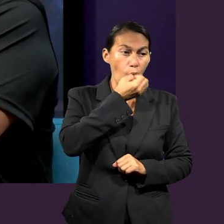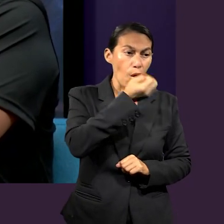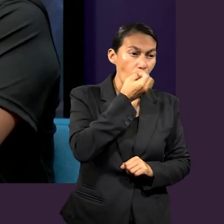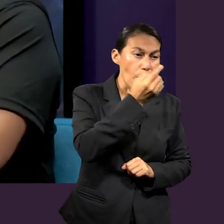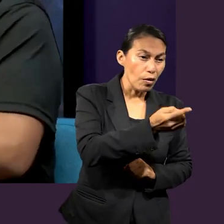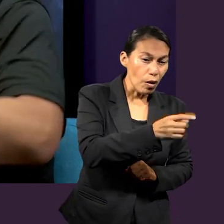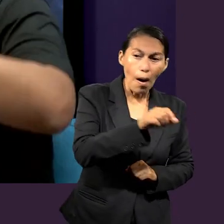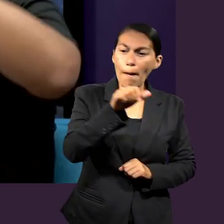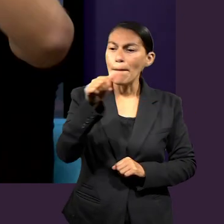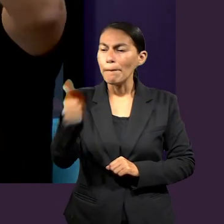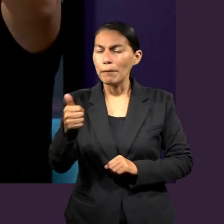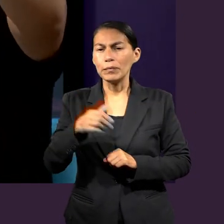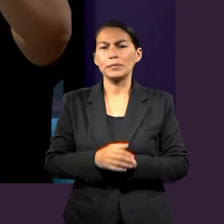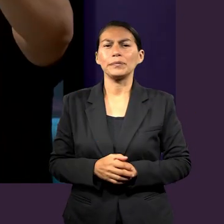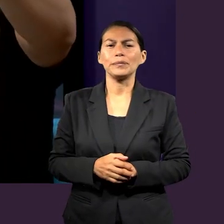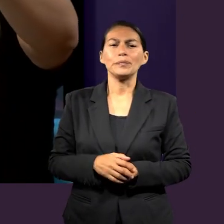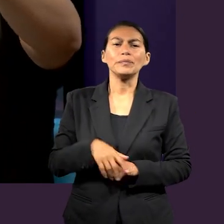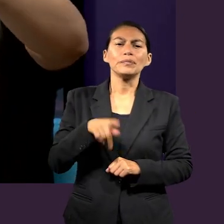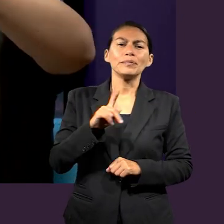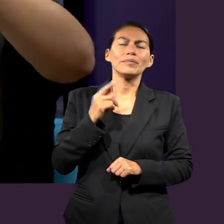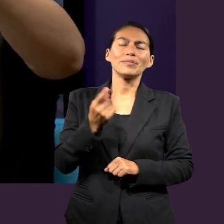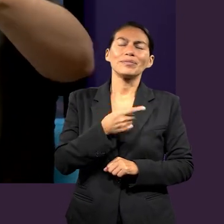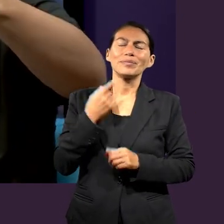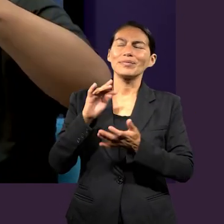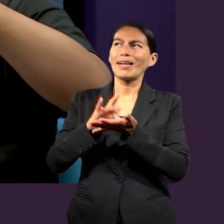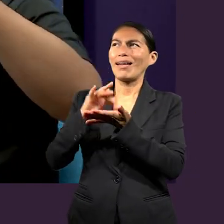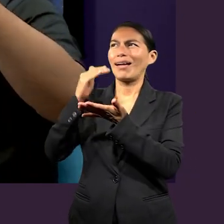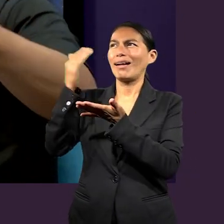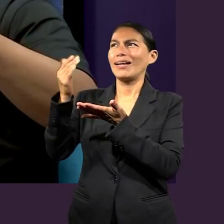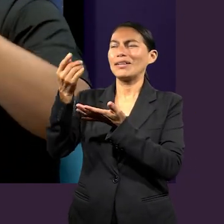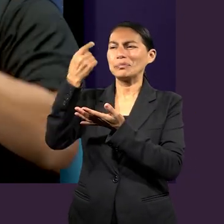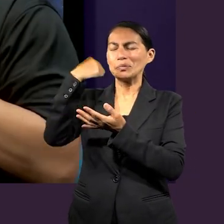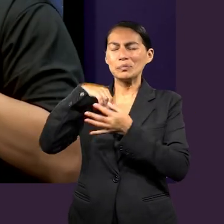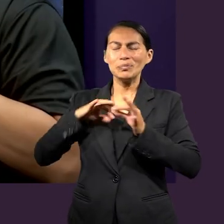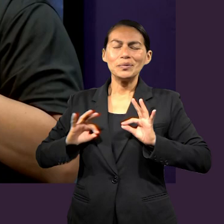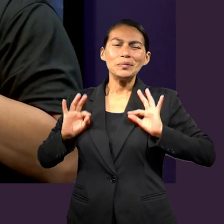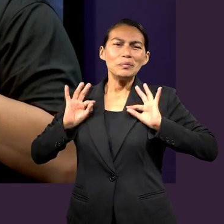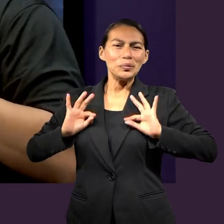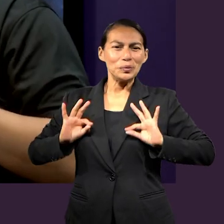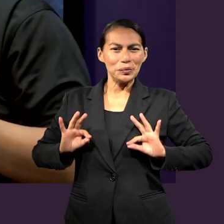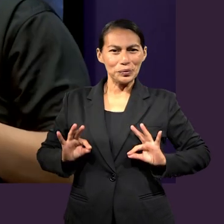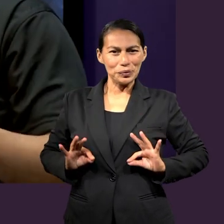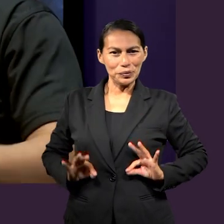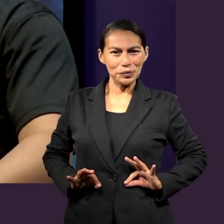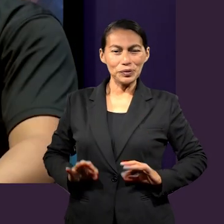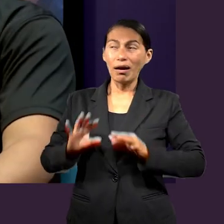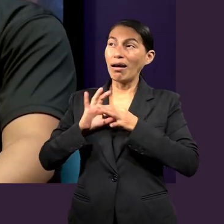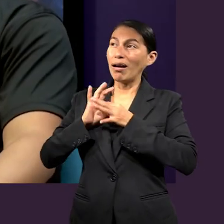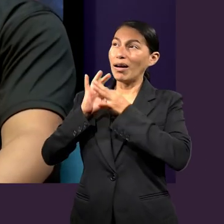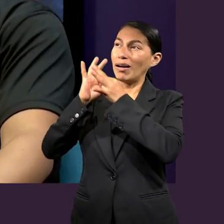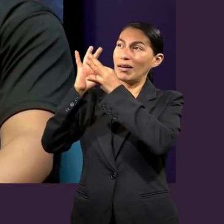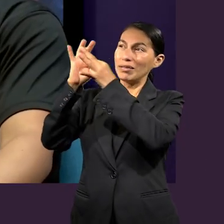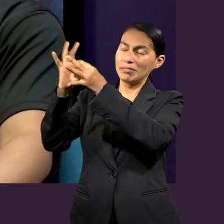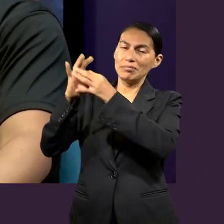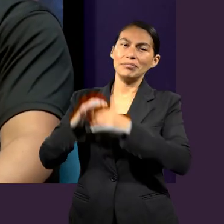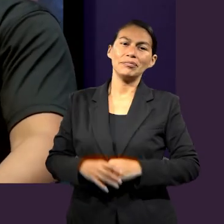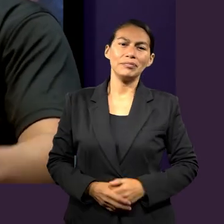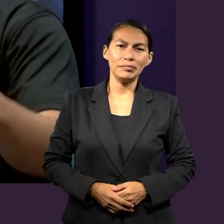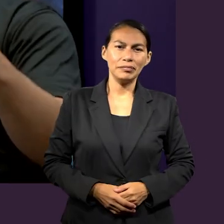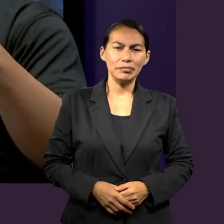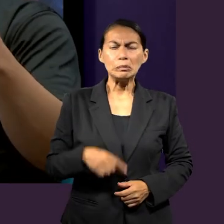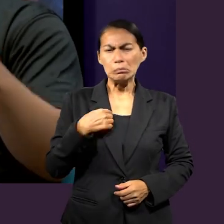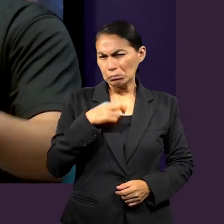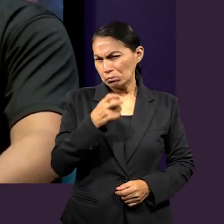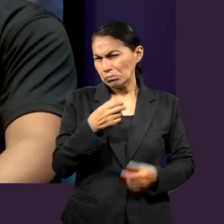No solamente pidiendo por otros, sino al final de cuentas es una acción que nos enriquece a nosotros mismos y nos ayuda